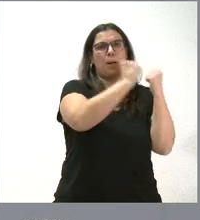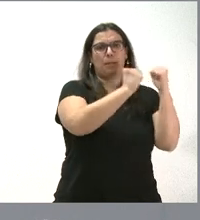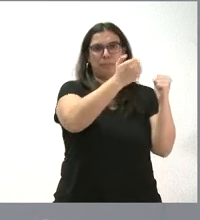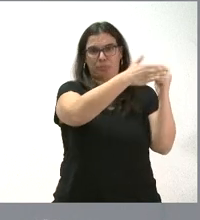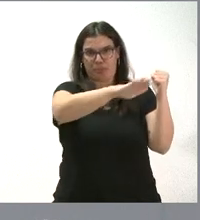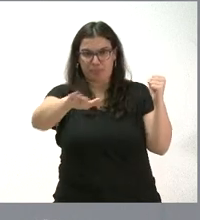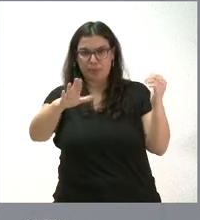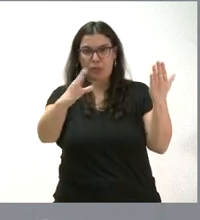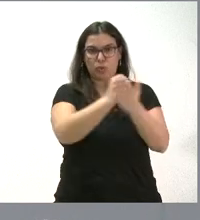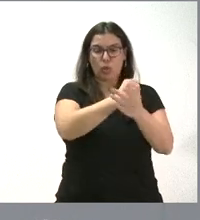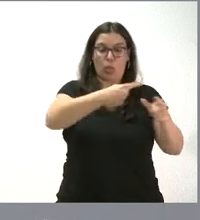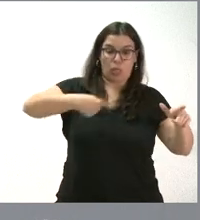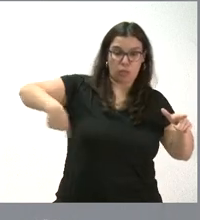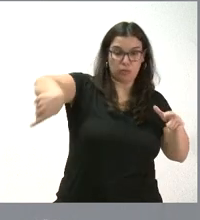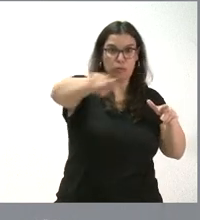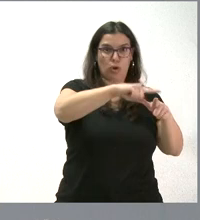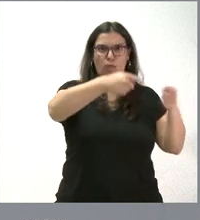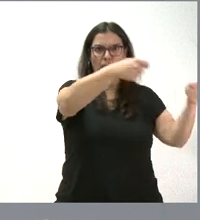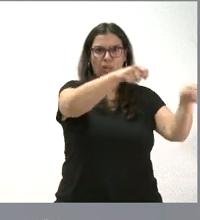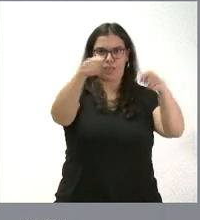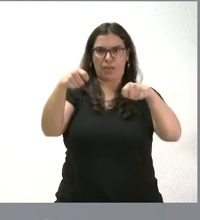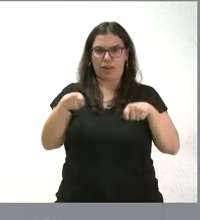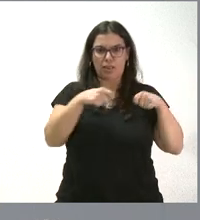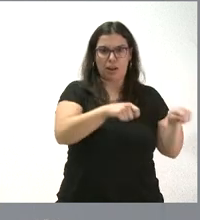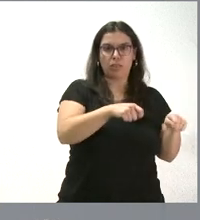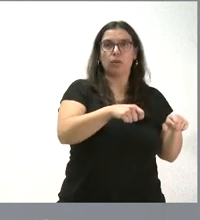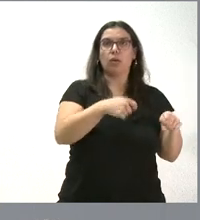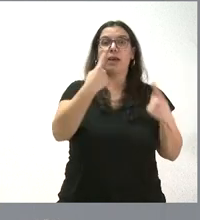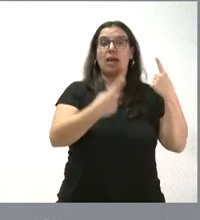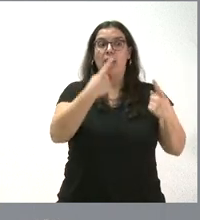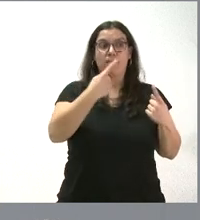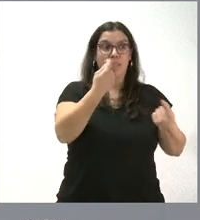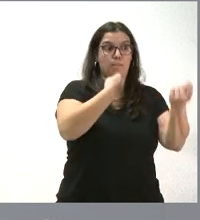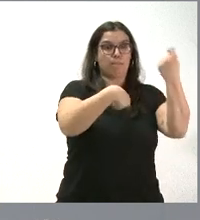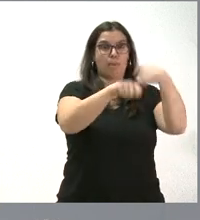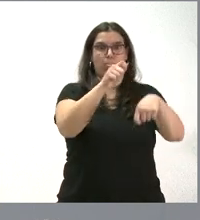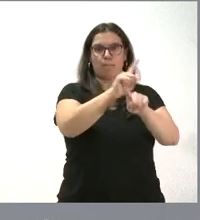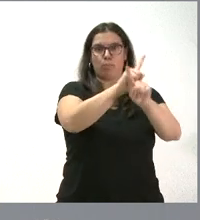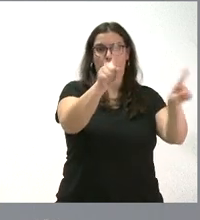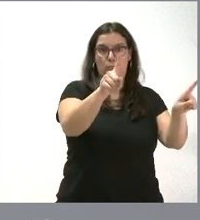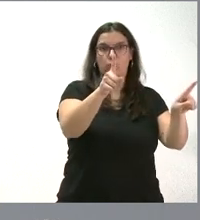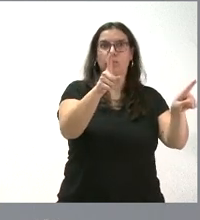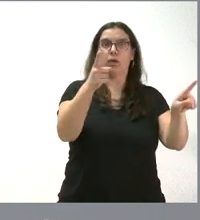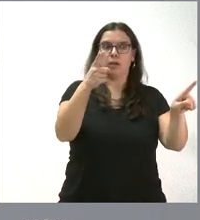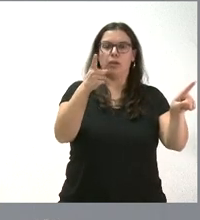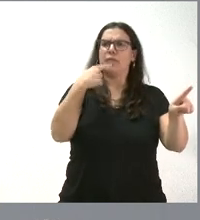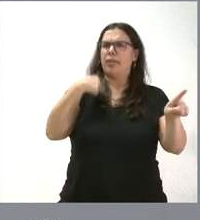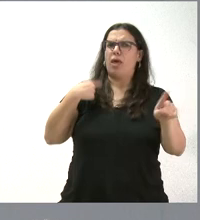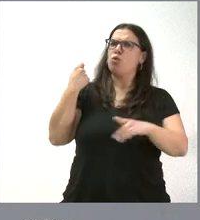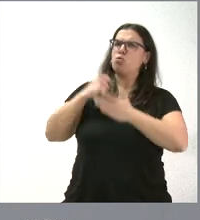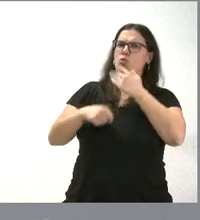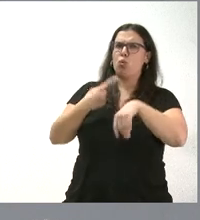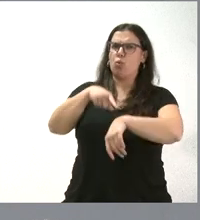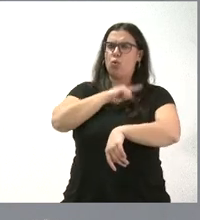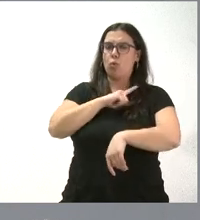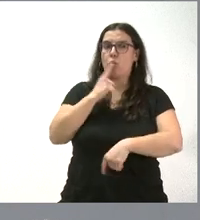del perímetro de una serie de kilómetros en el entorno y, a veces, la no comercialización de determinados productos. Luego, aquí a veces se nos ha criticado por lo contrario, por el